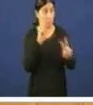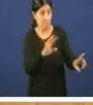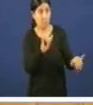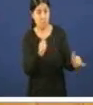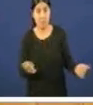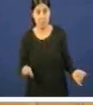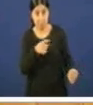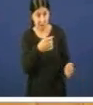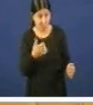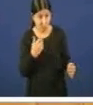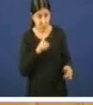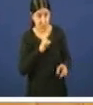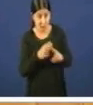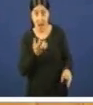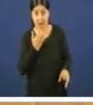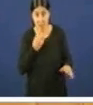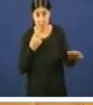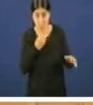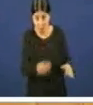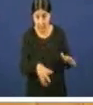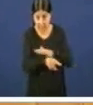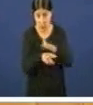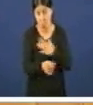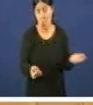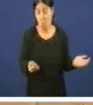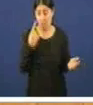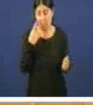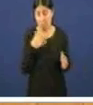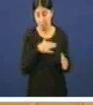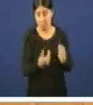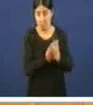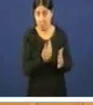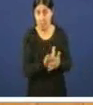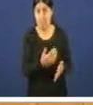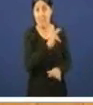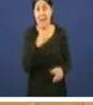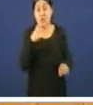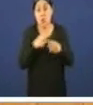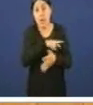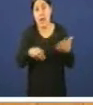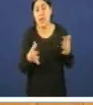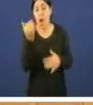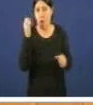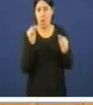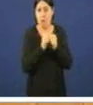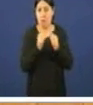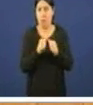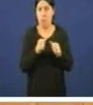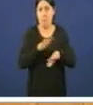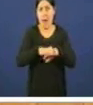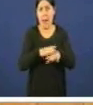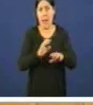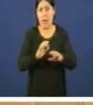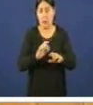un exemplo de boa xestión que alguén non lo explique máis o caso, señoría e que a xunta de Galiza ten ferramentas para impedir que estas